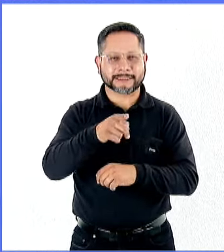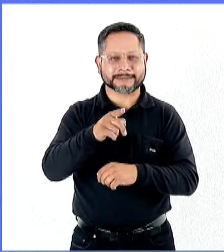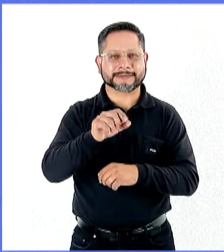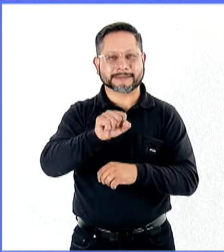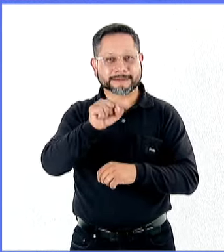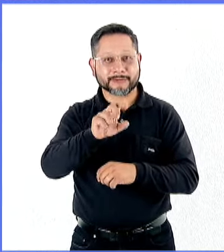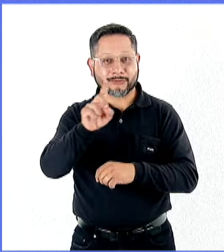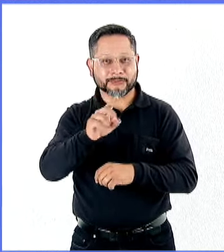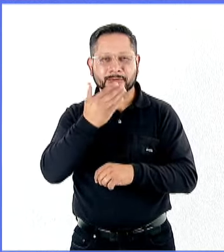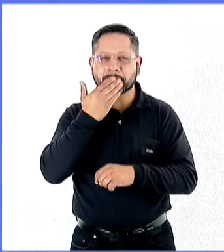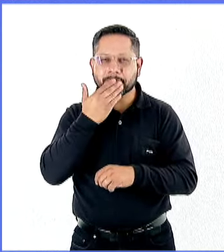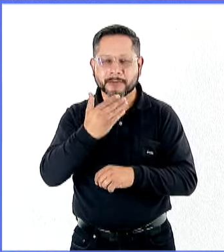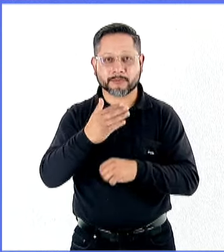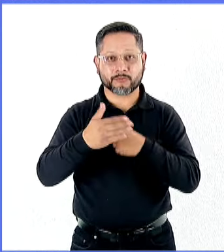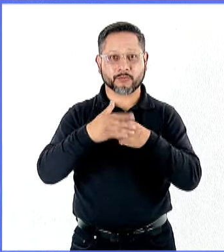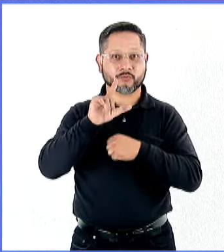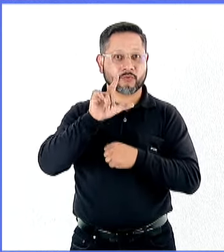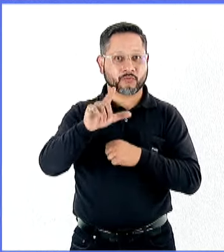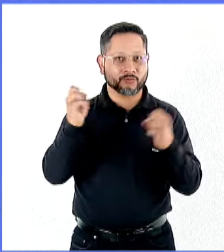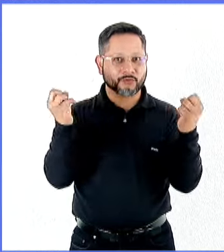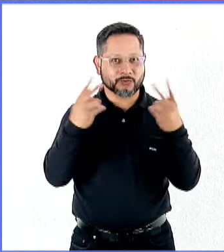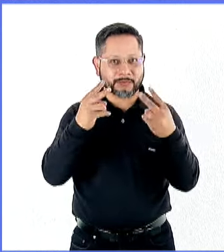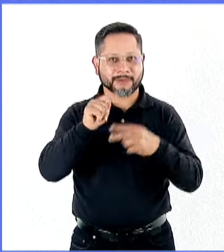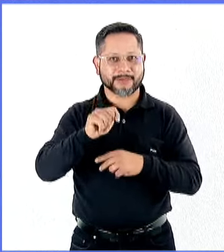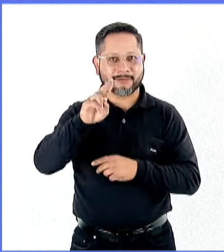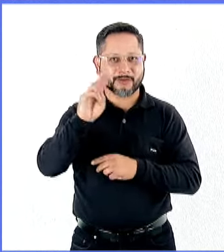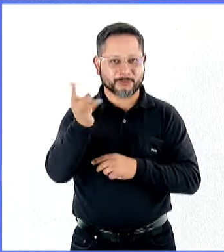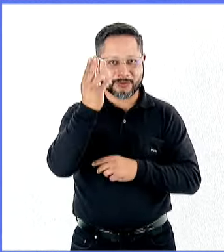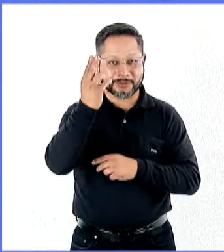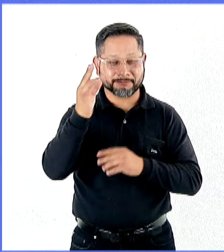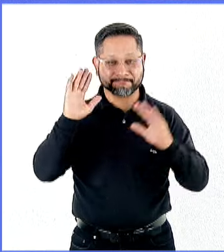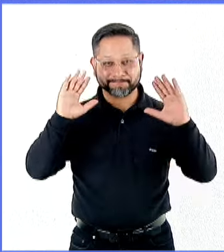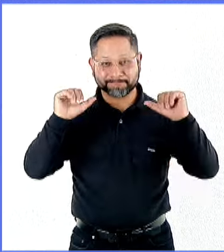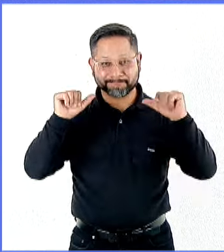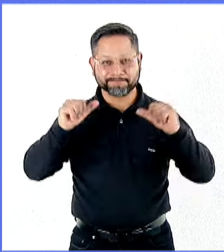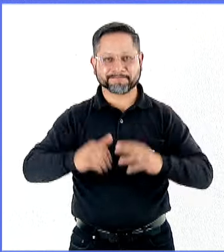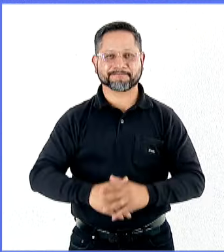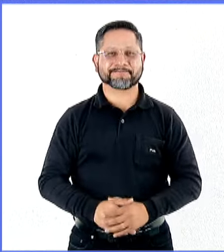semana. nos vemos aquí el próximo lunes 2.30 de la tarde en TVUNAM. Adiós.